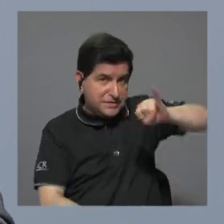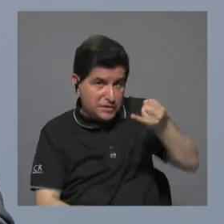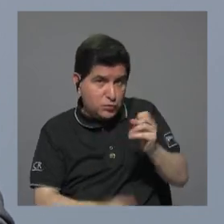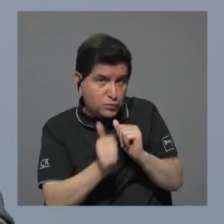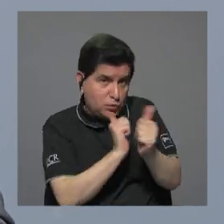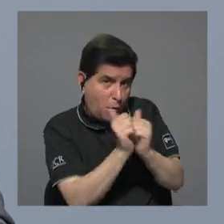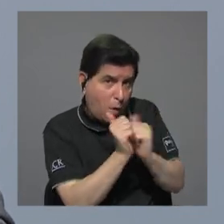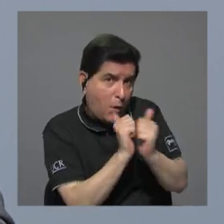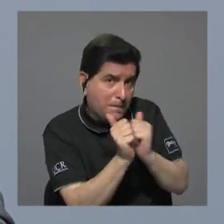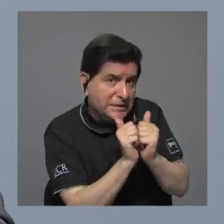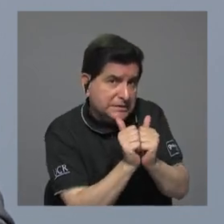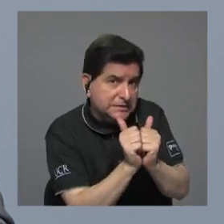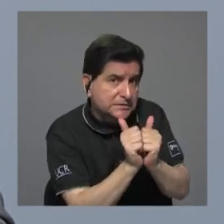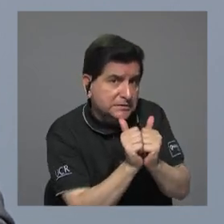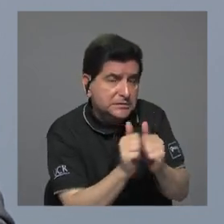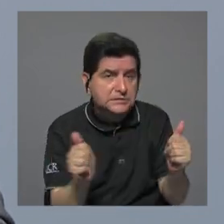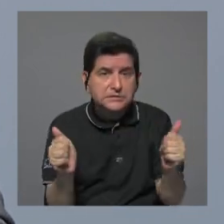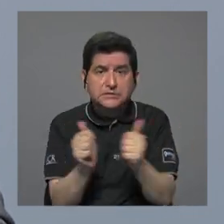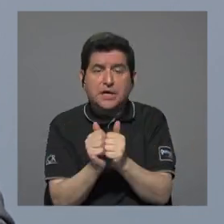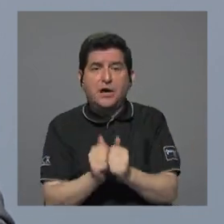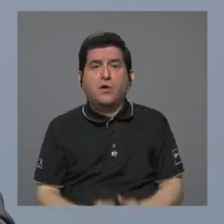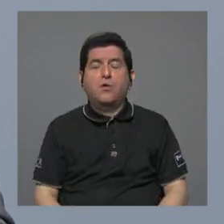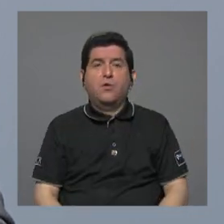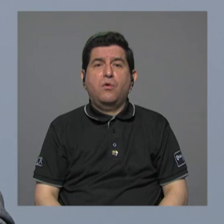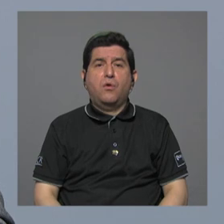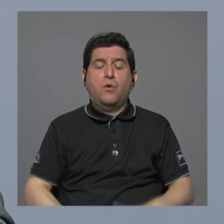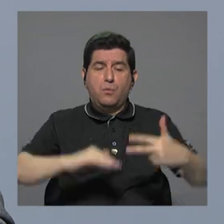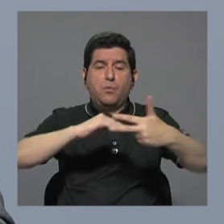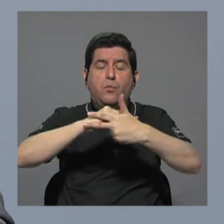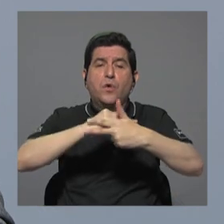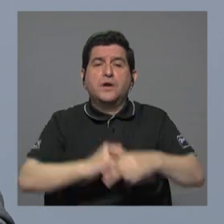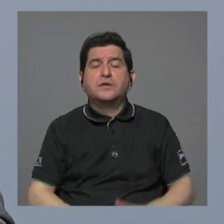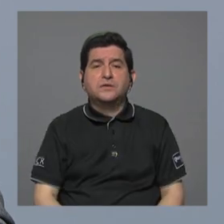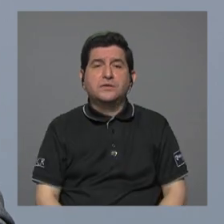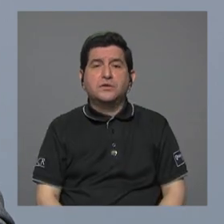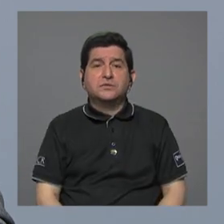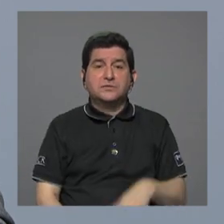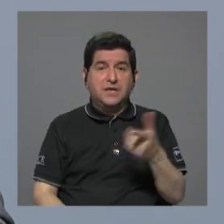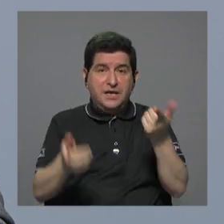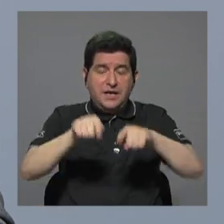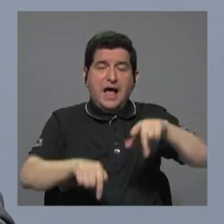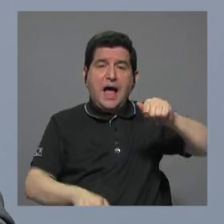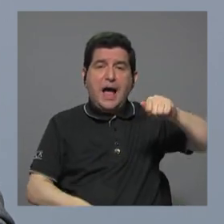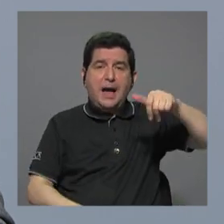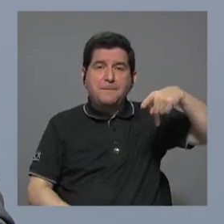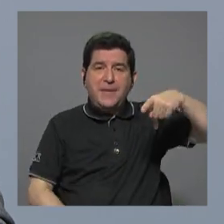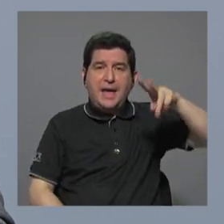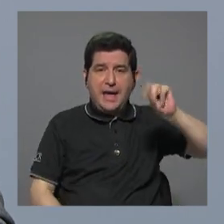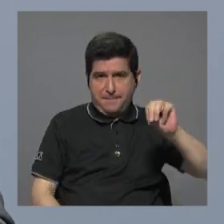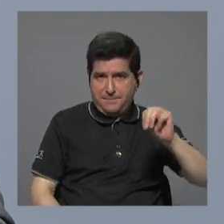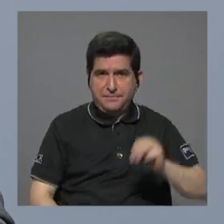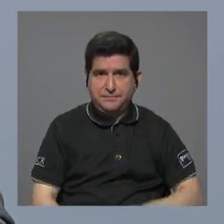competir con la terminal de contenedores con la AP terminal